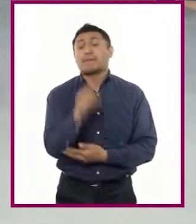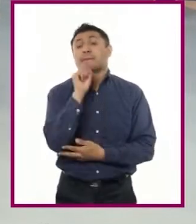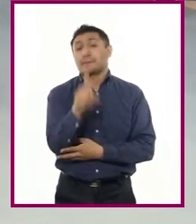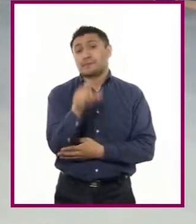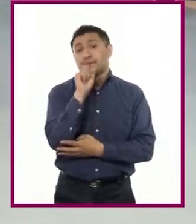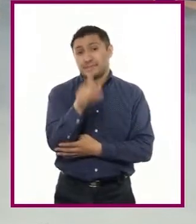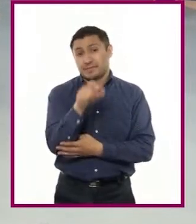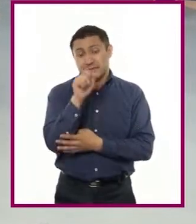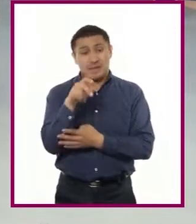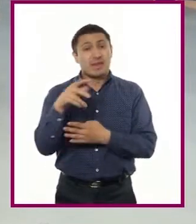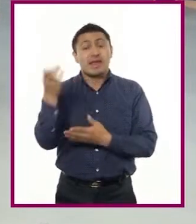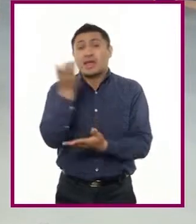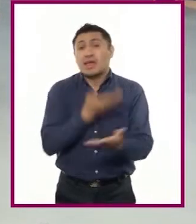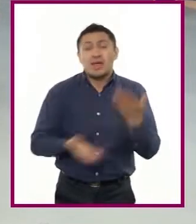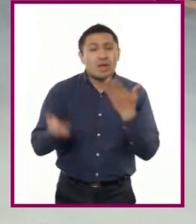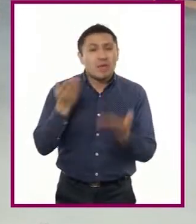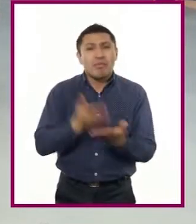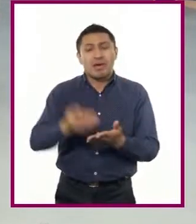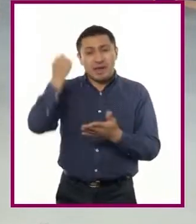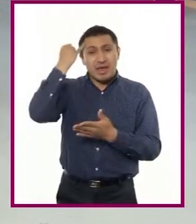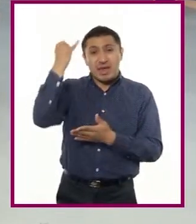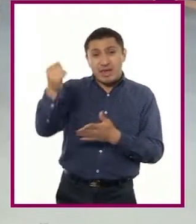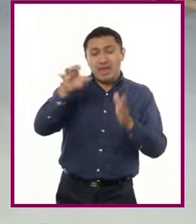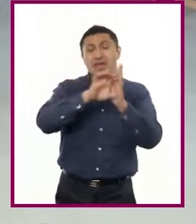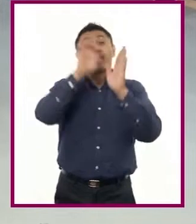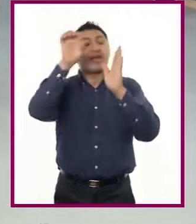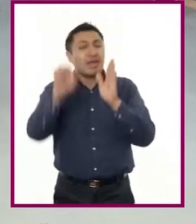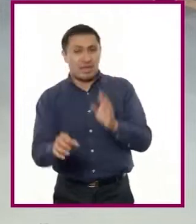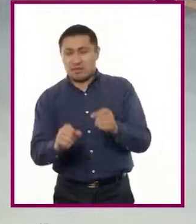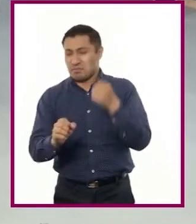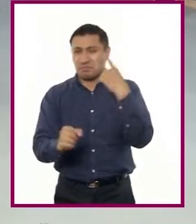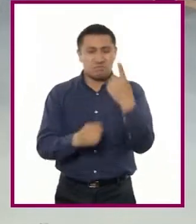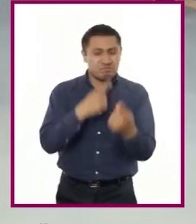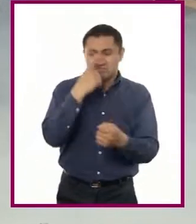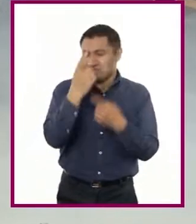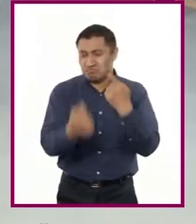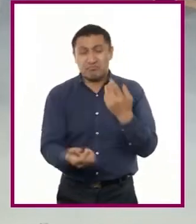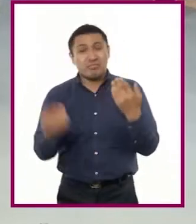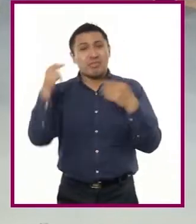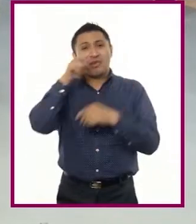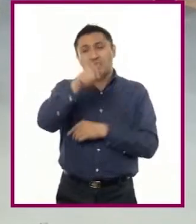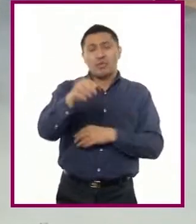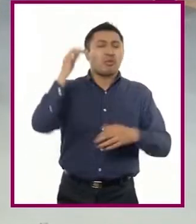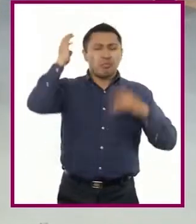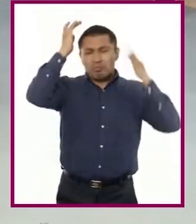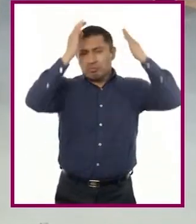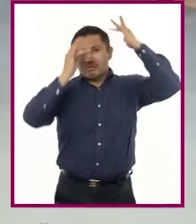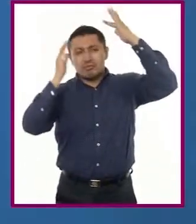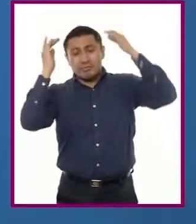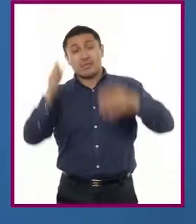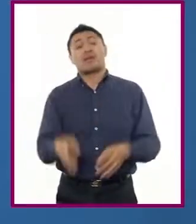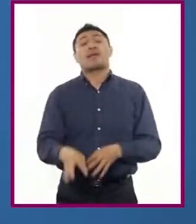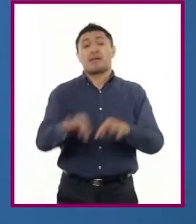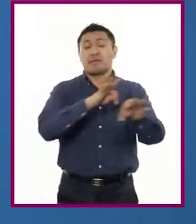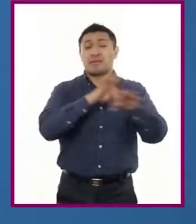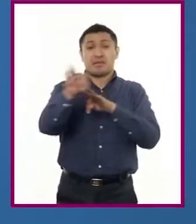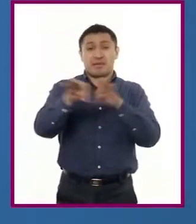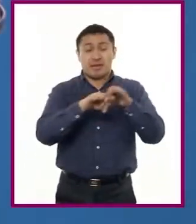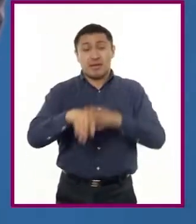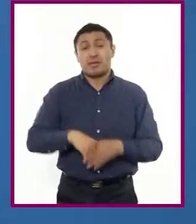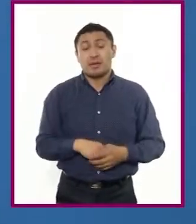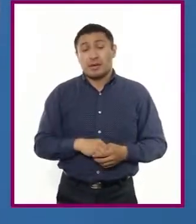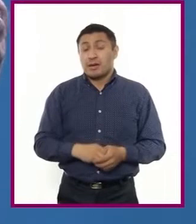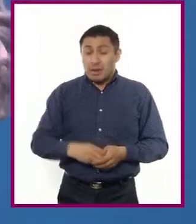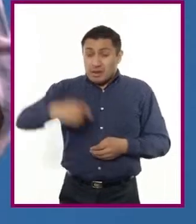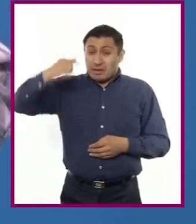compartiremos algunas ideas y ejemplos que les permitan reflexionar y analizar su desempeño. Recordemos